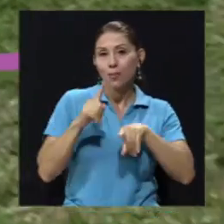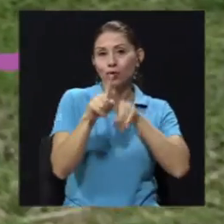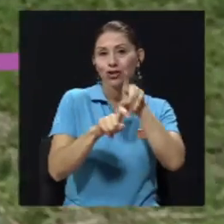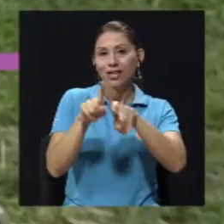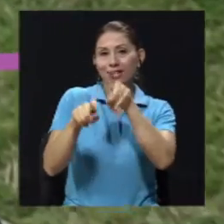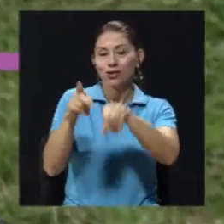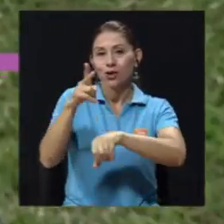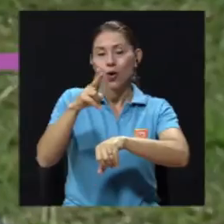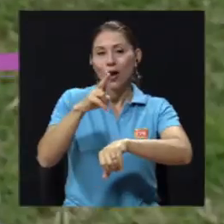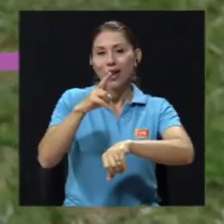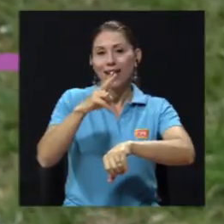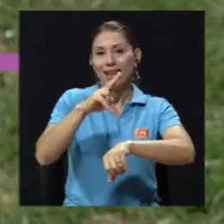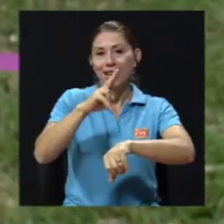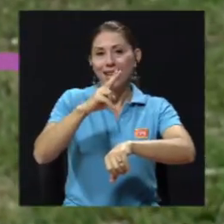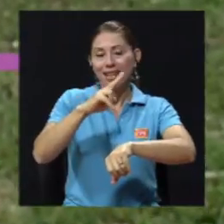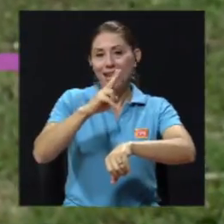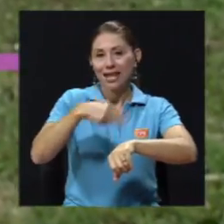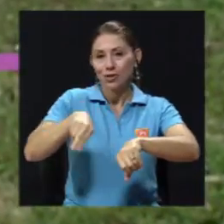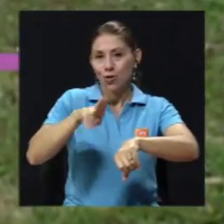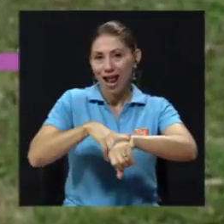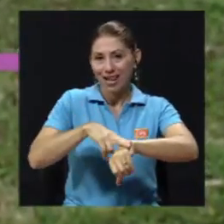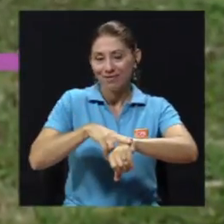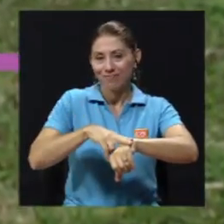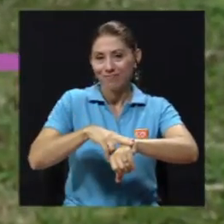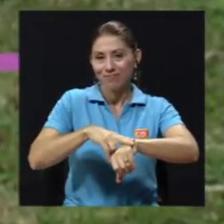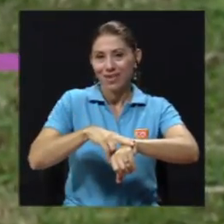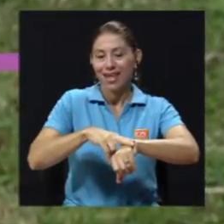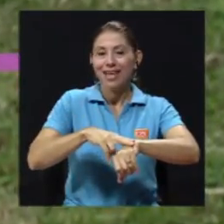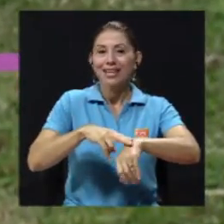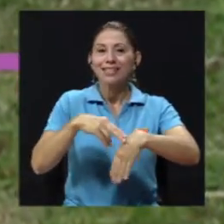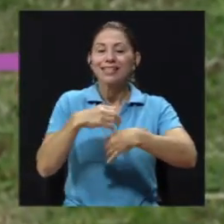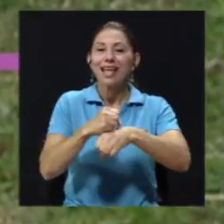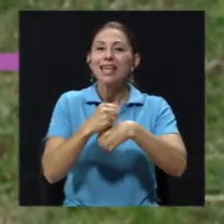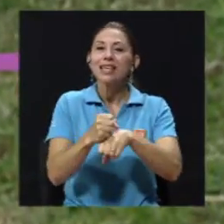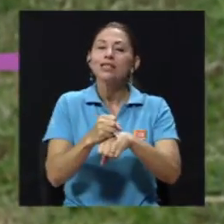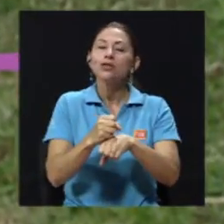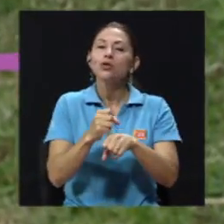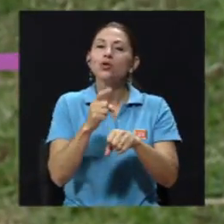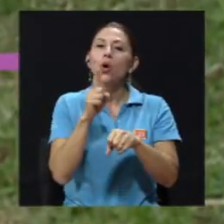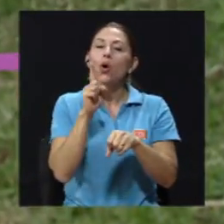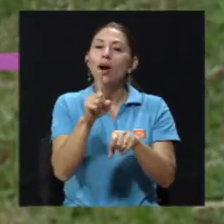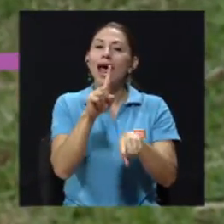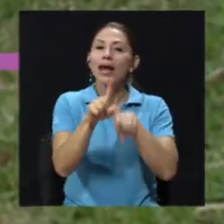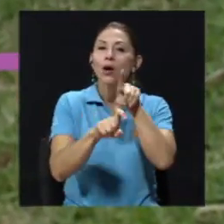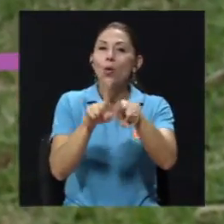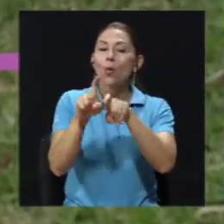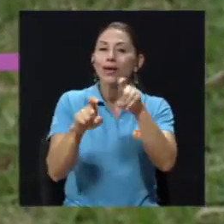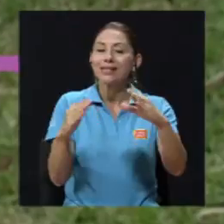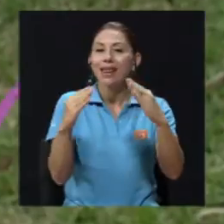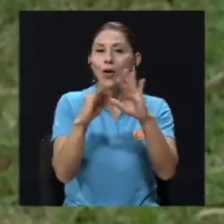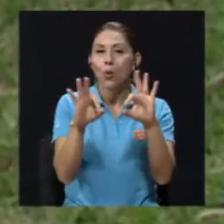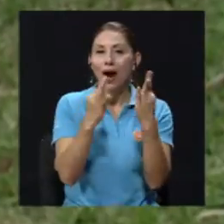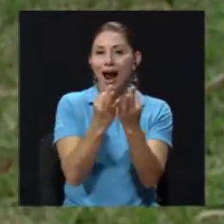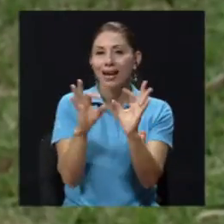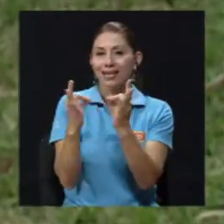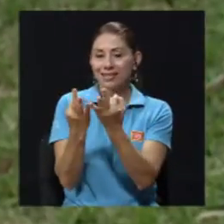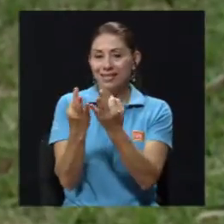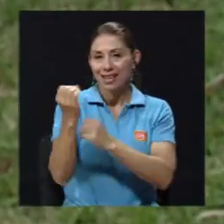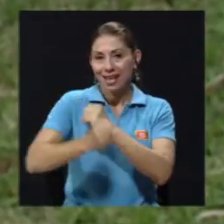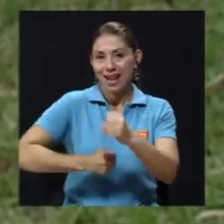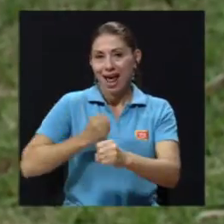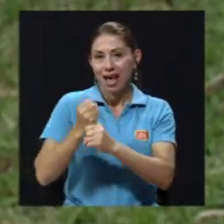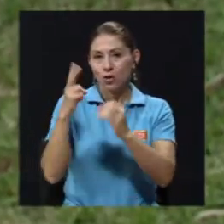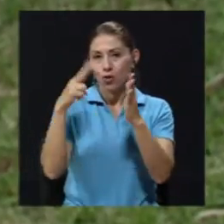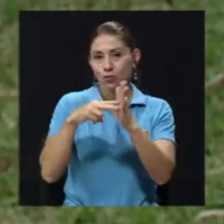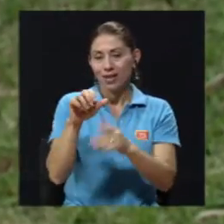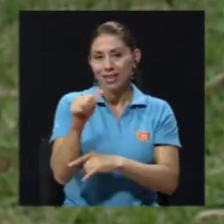nacional, donde se hizo un módulo, ¿verdad?, y la encuesta de hogares también, del módulo de encuesta de hogares del año